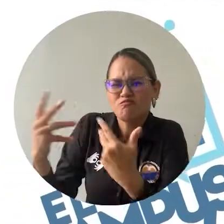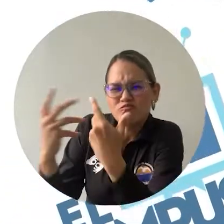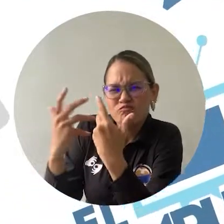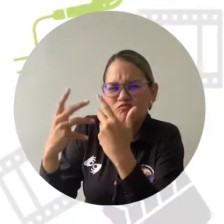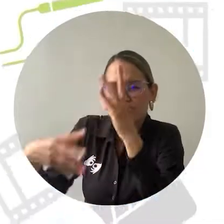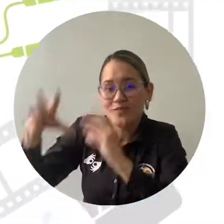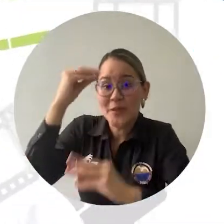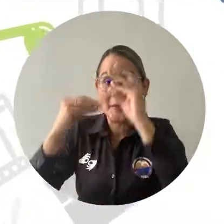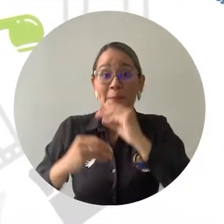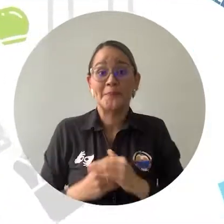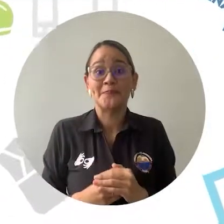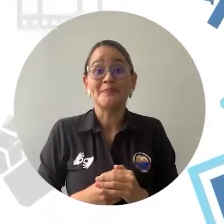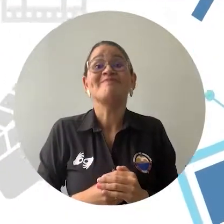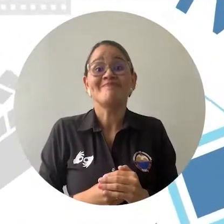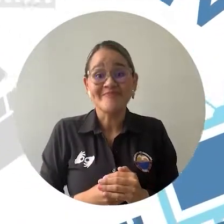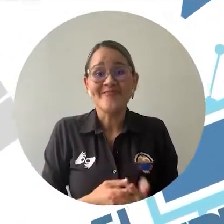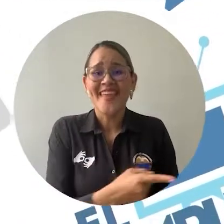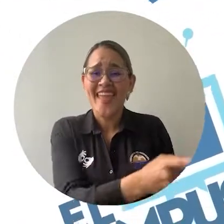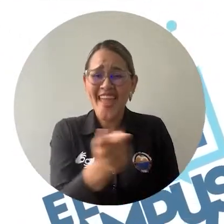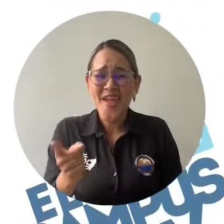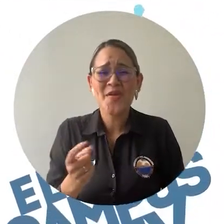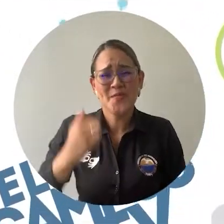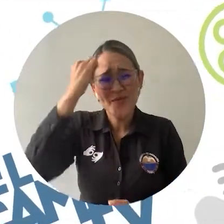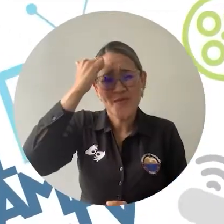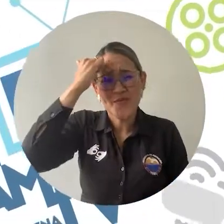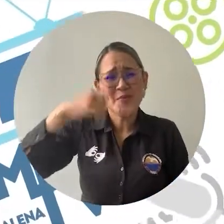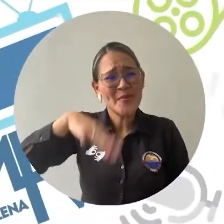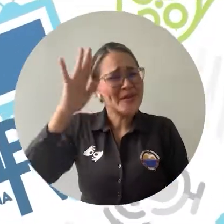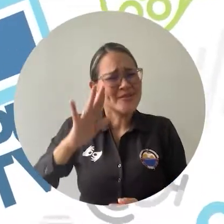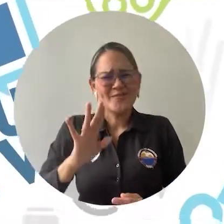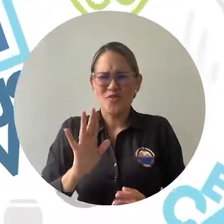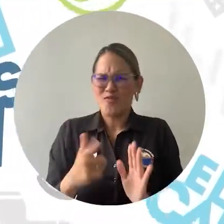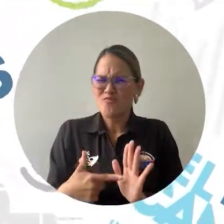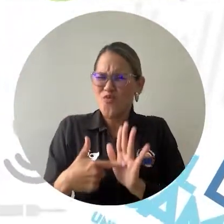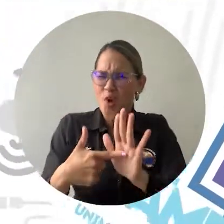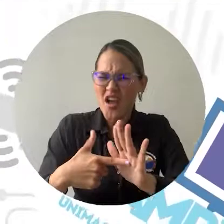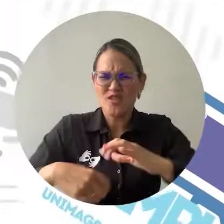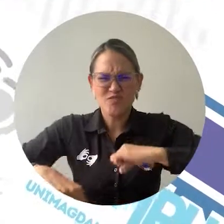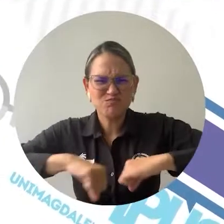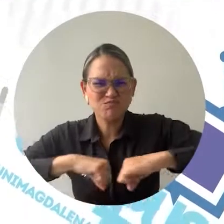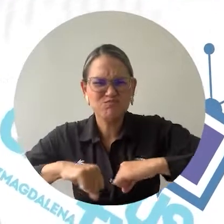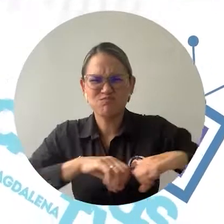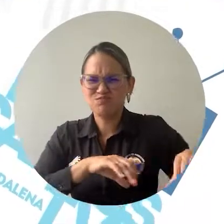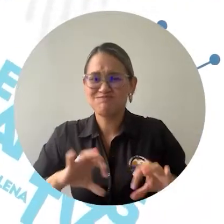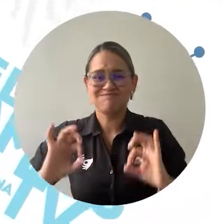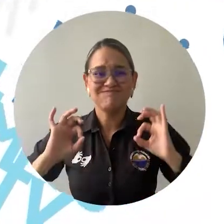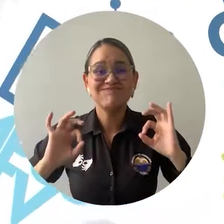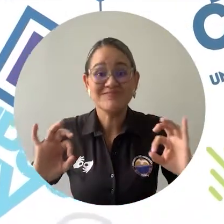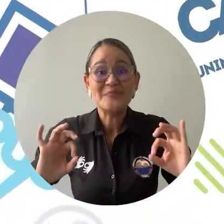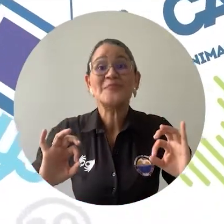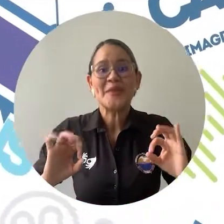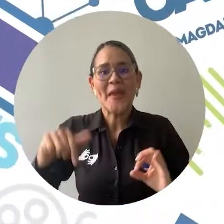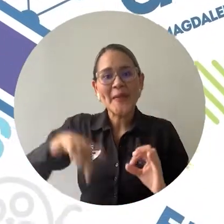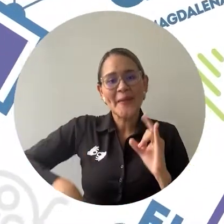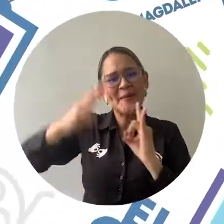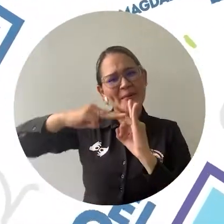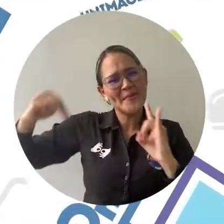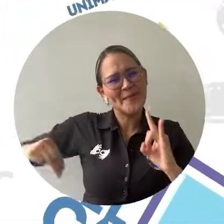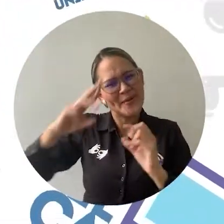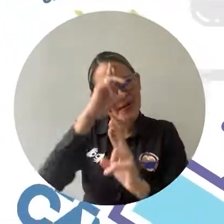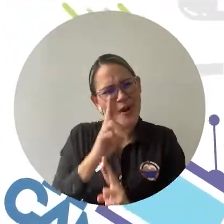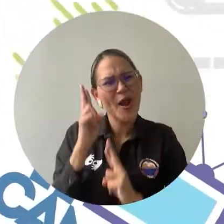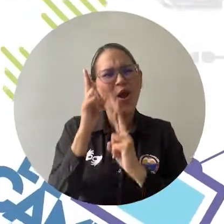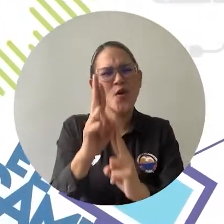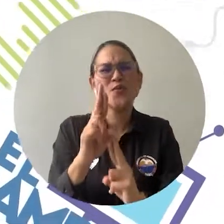pedagógica. A nuestros docentes que desempeñan una maravillosa y admirable labor, Unimagdalena les rindió homenaje a través del acto de